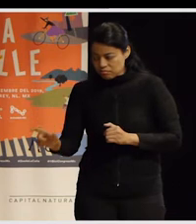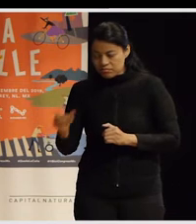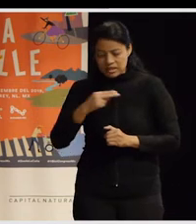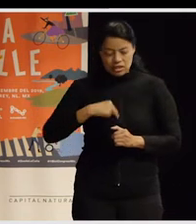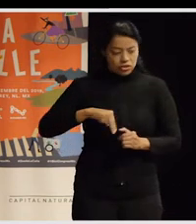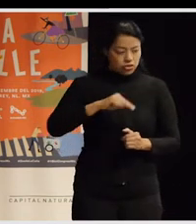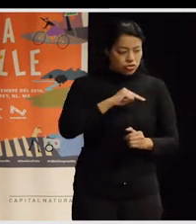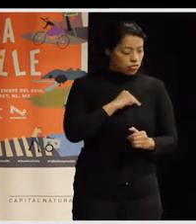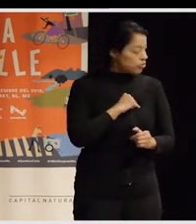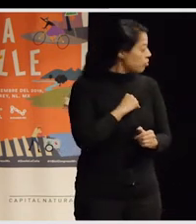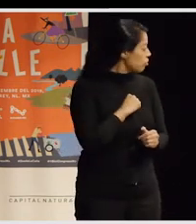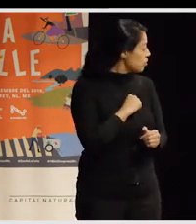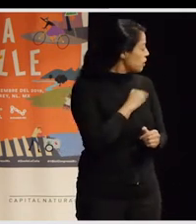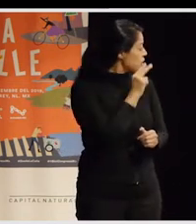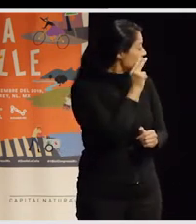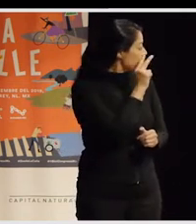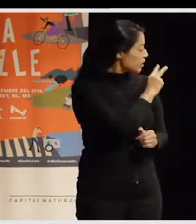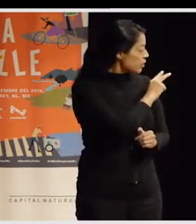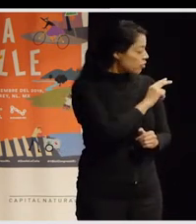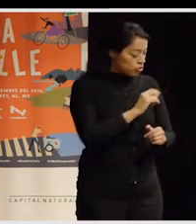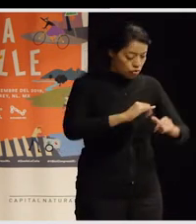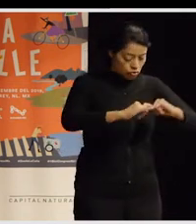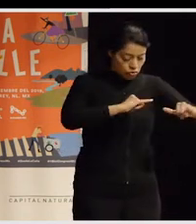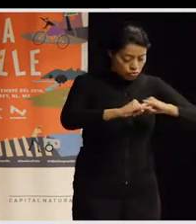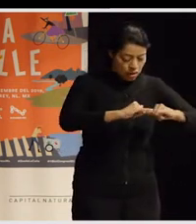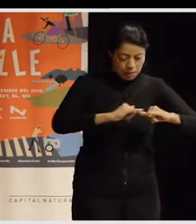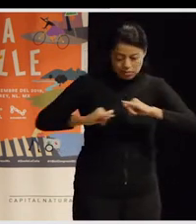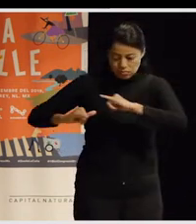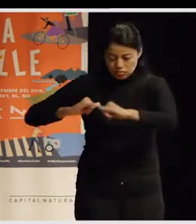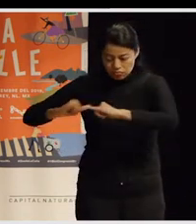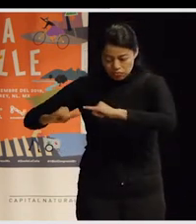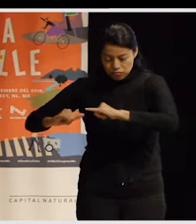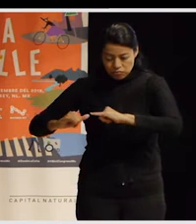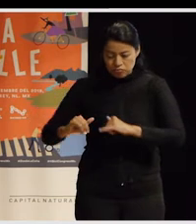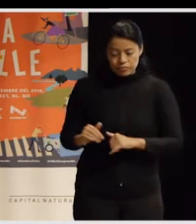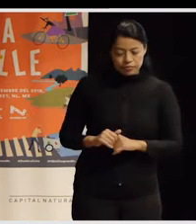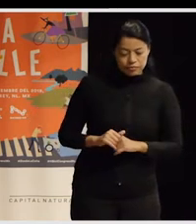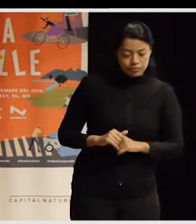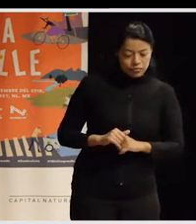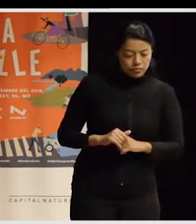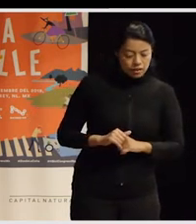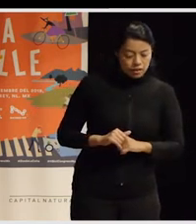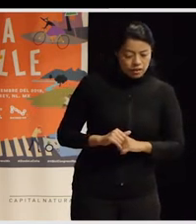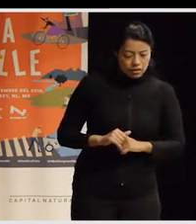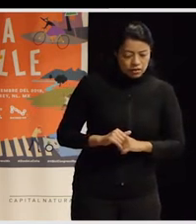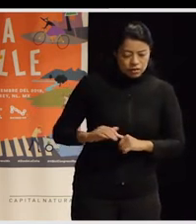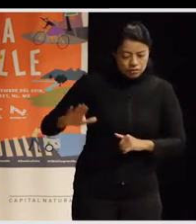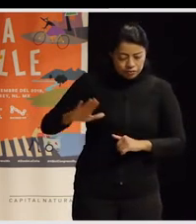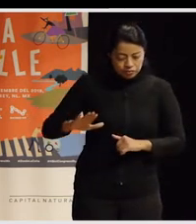Nosotras, viendo estos dos mapas, ¿no?, que son eminentemente, bueno, significativos, es decir que, o sea,